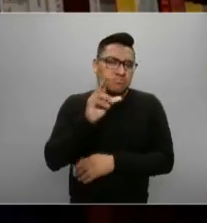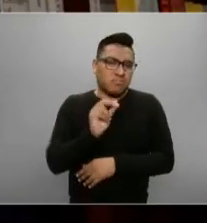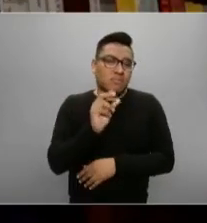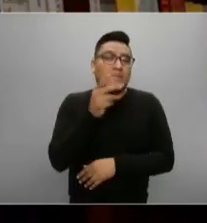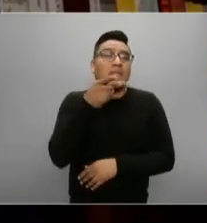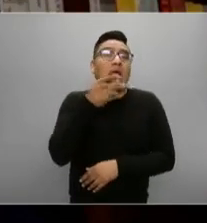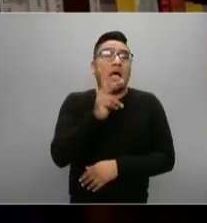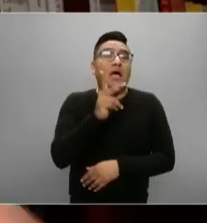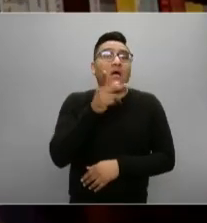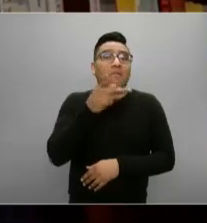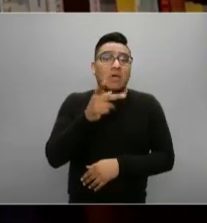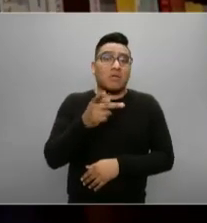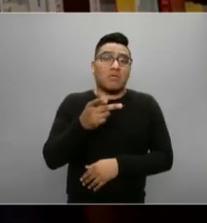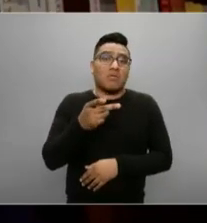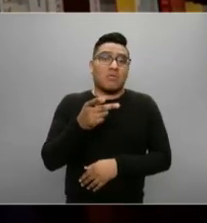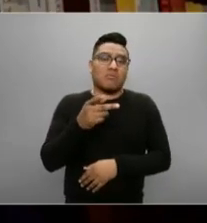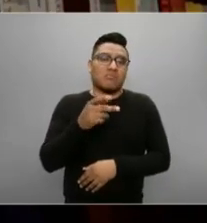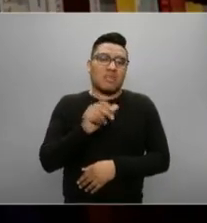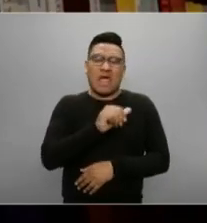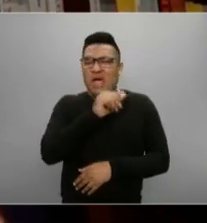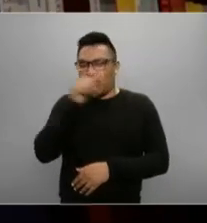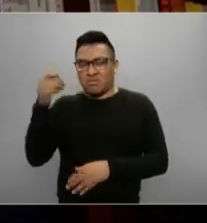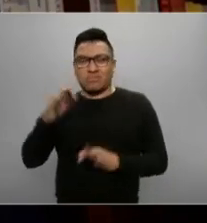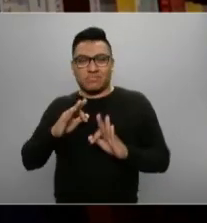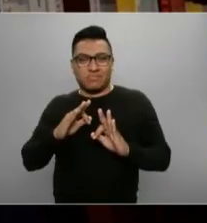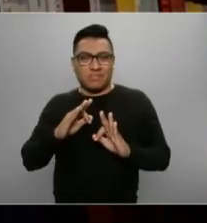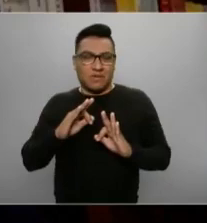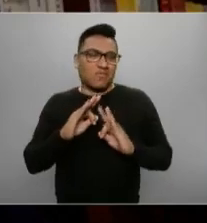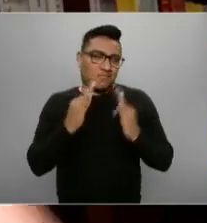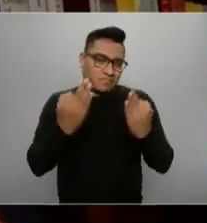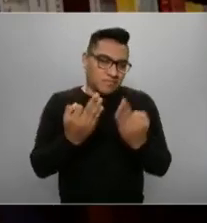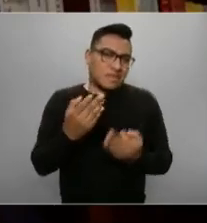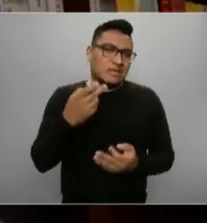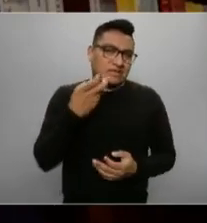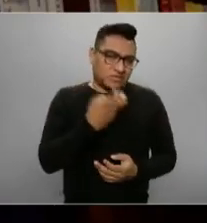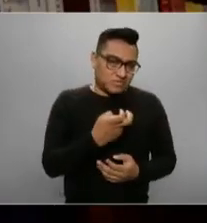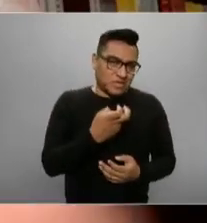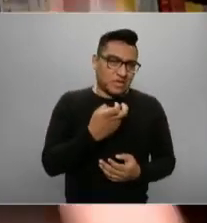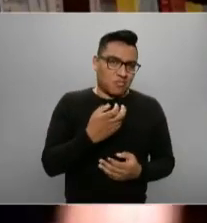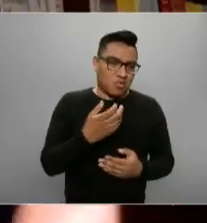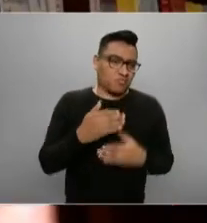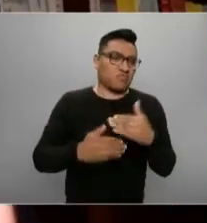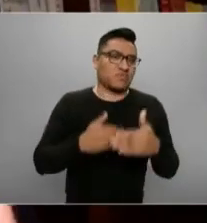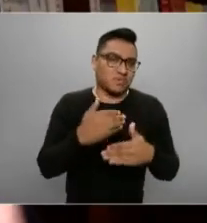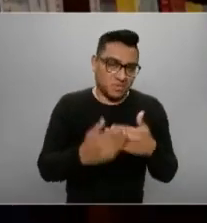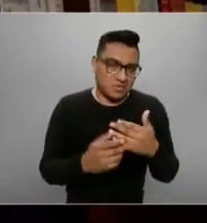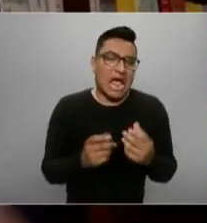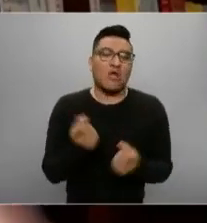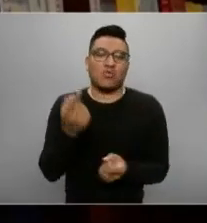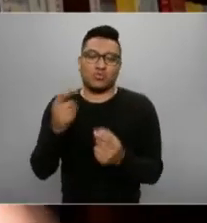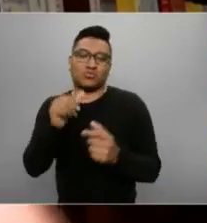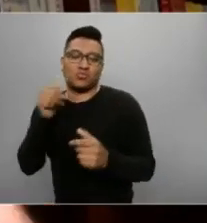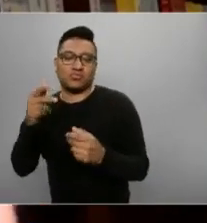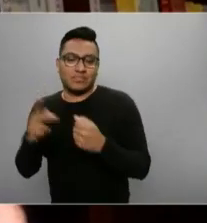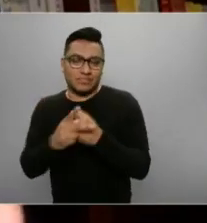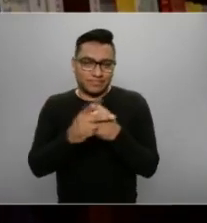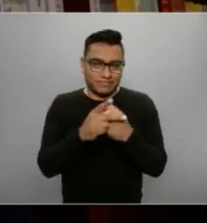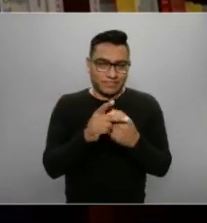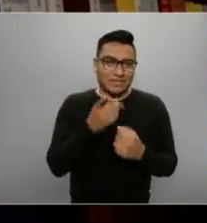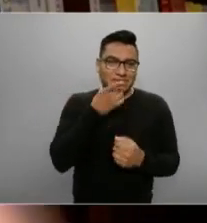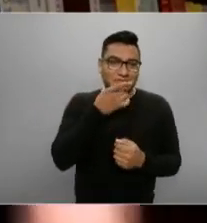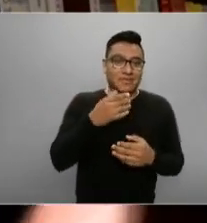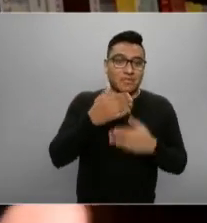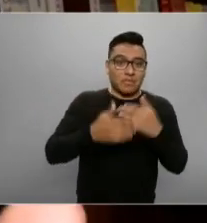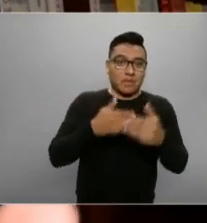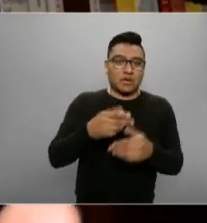Pueden, porque la otra forma de que esto siga avanzando es que algunos países, que ya me lo dijeron, es, oye, nosotros no